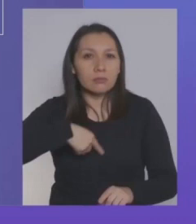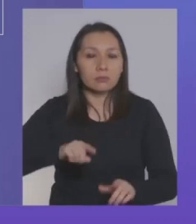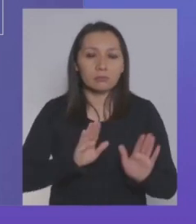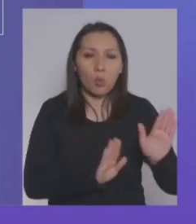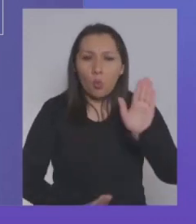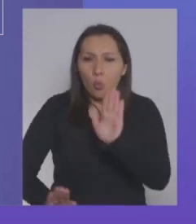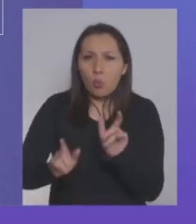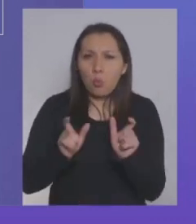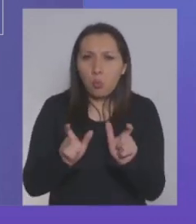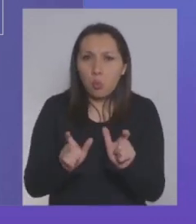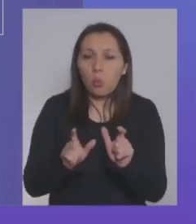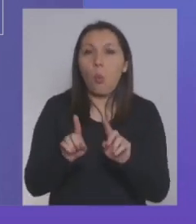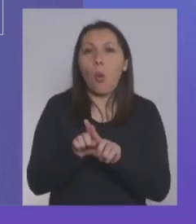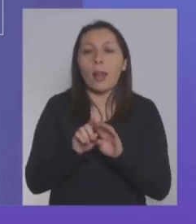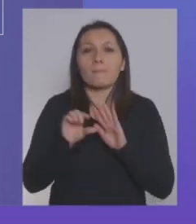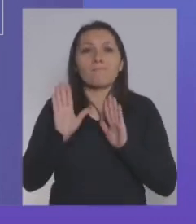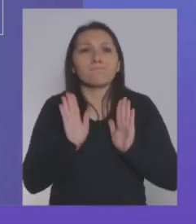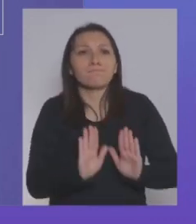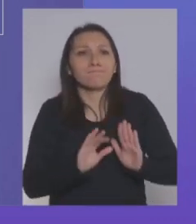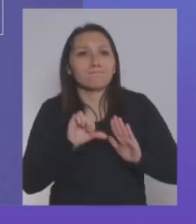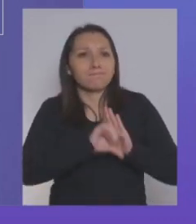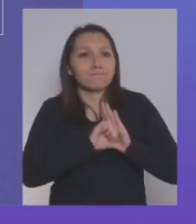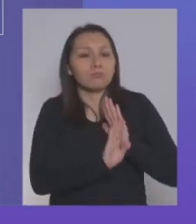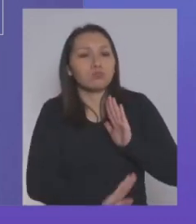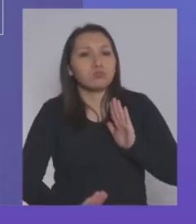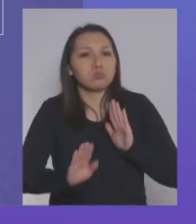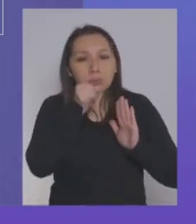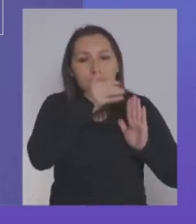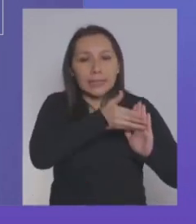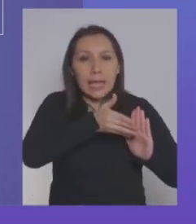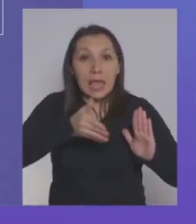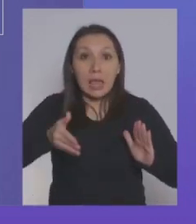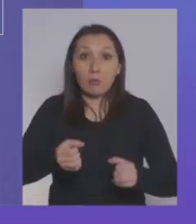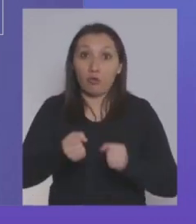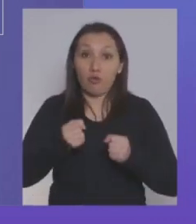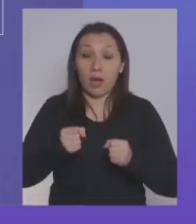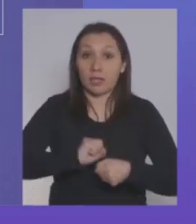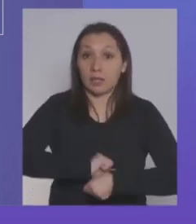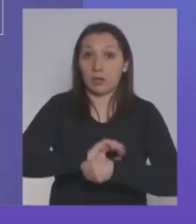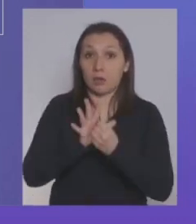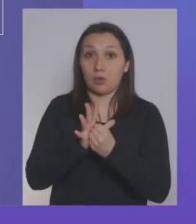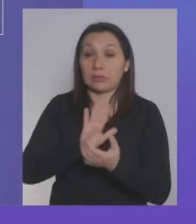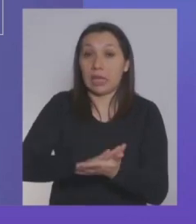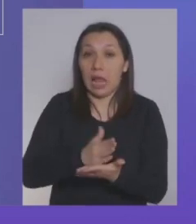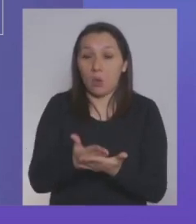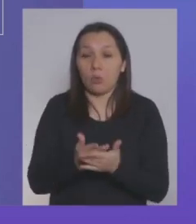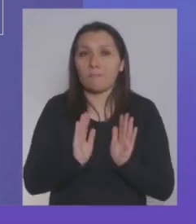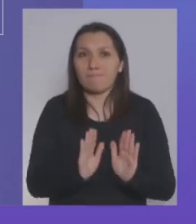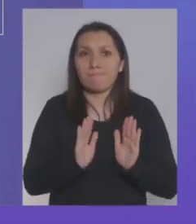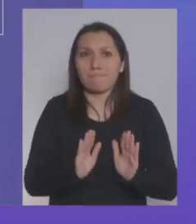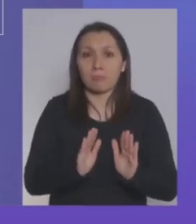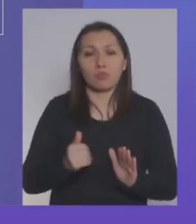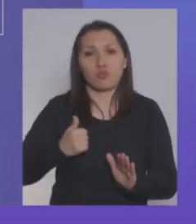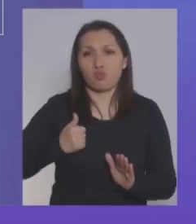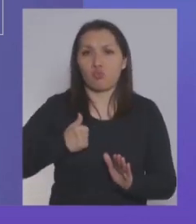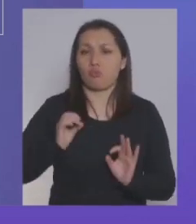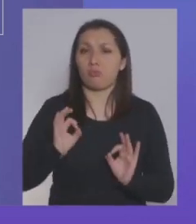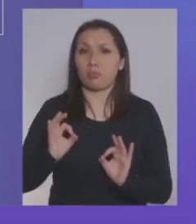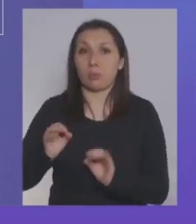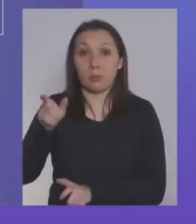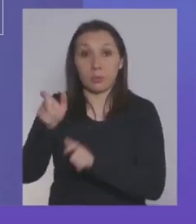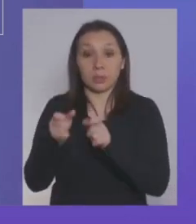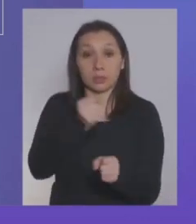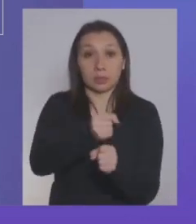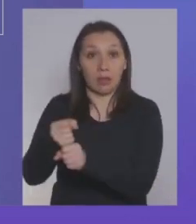de proteger, de hibernar durante el periodo que durara la crisis, sobre todo la crisis sanitaria, se ha estado cumpliendo y estos